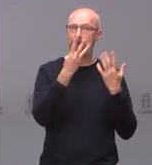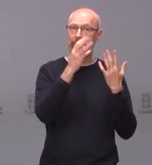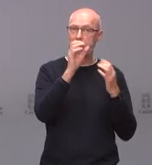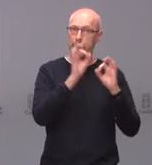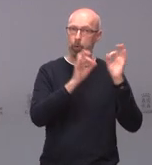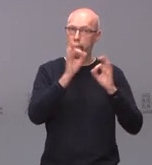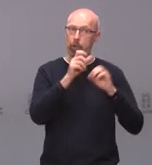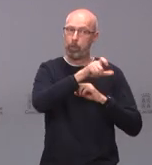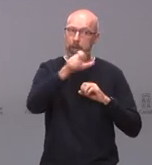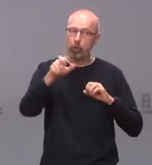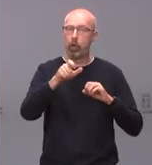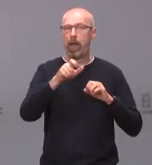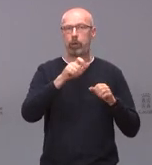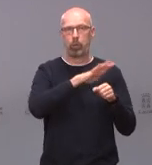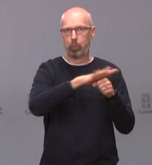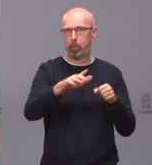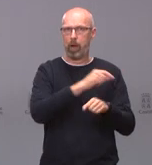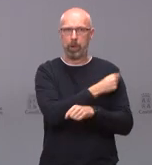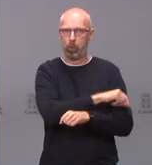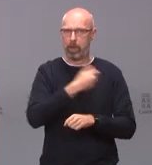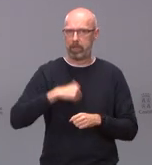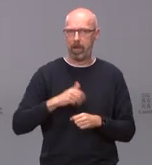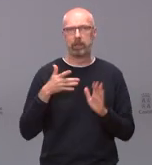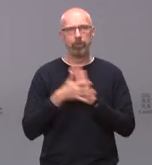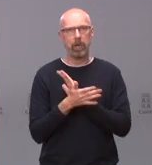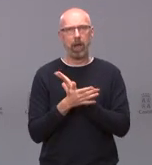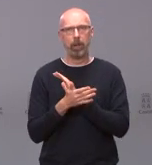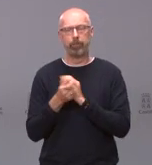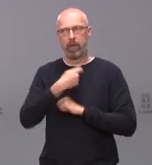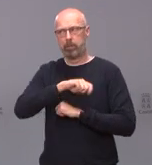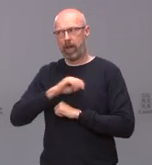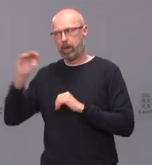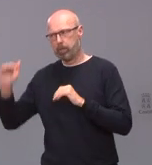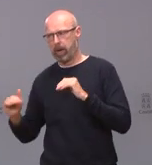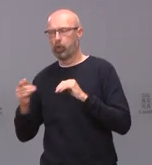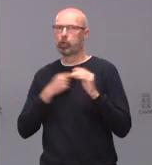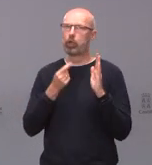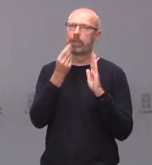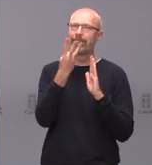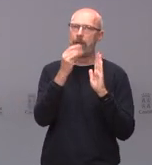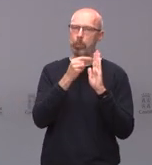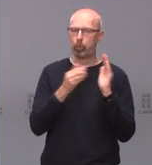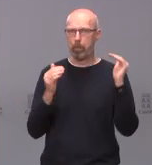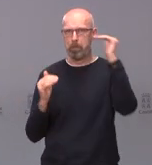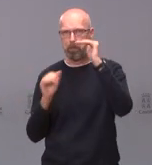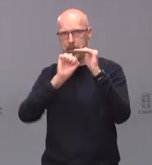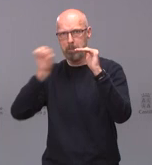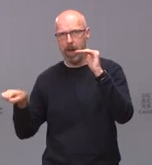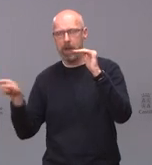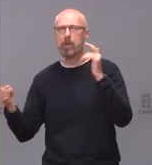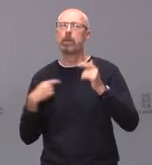España es el 5,5 es decir estamos tres puntos por encima de la media nacional y en una dosis